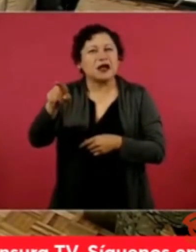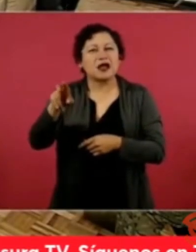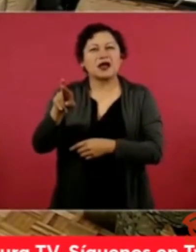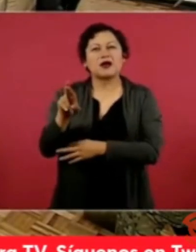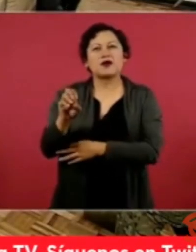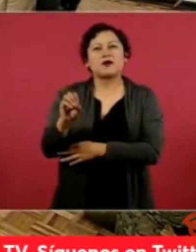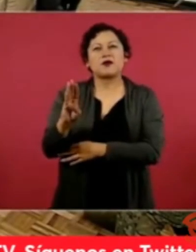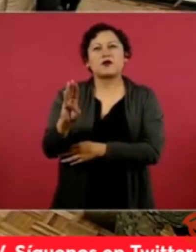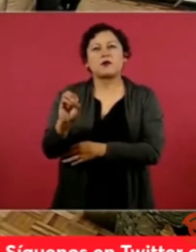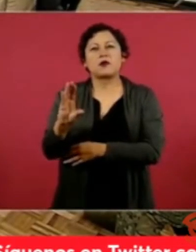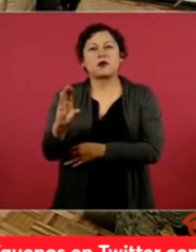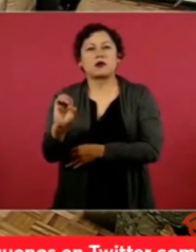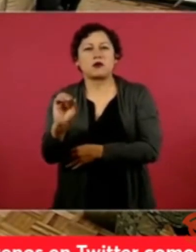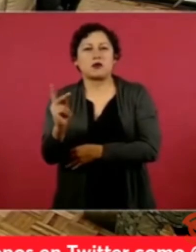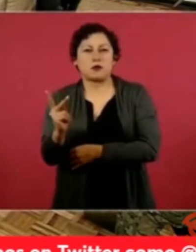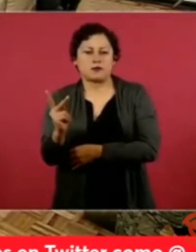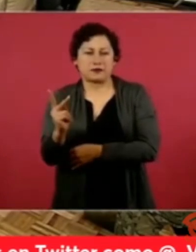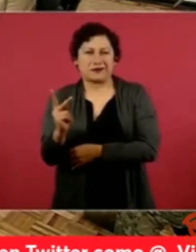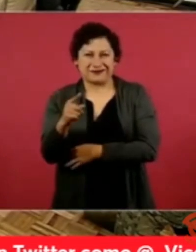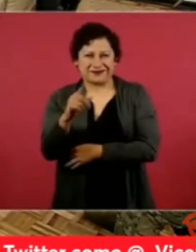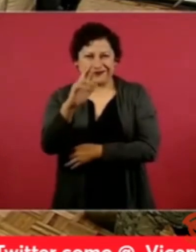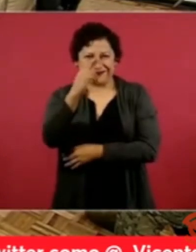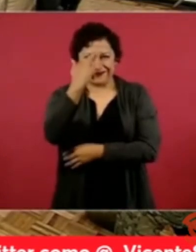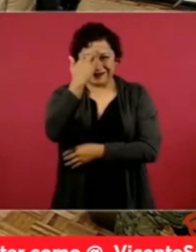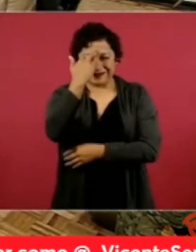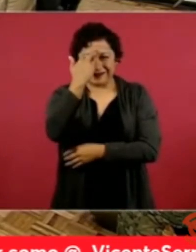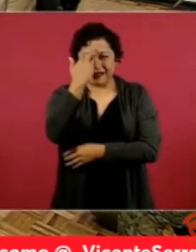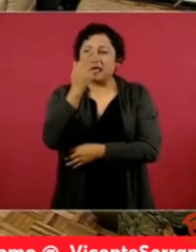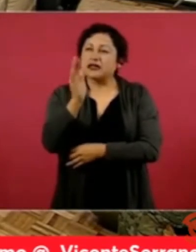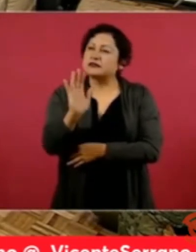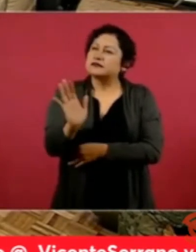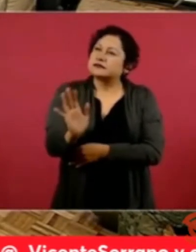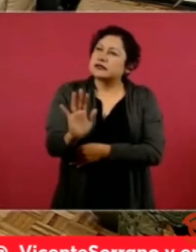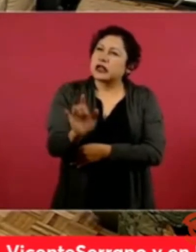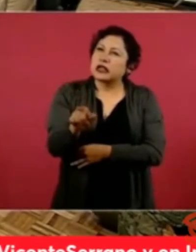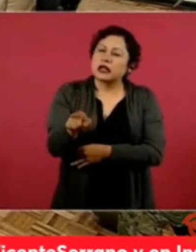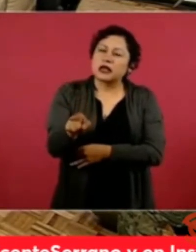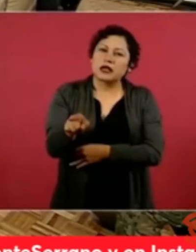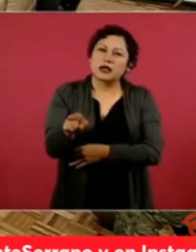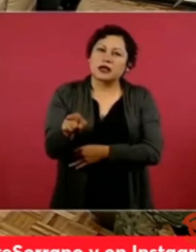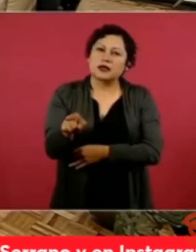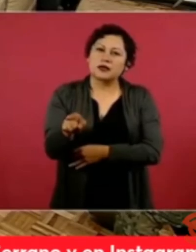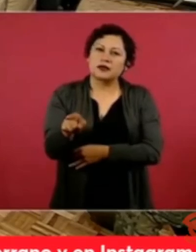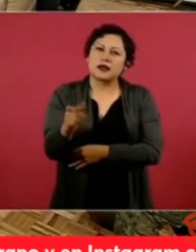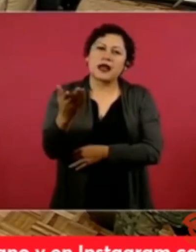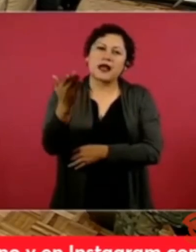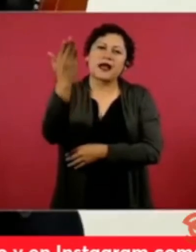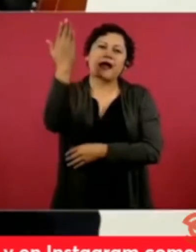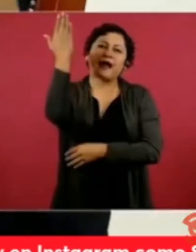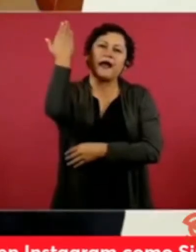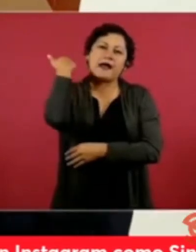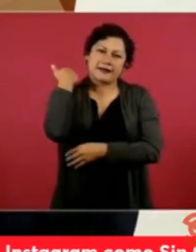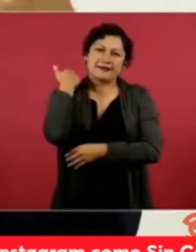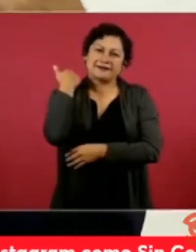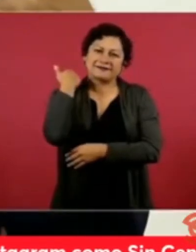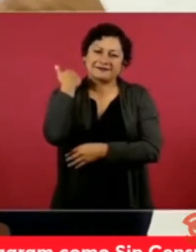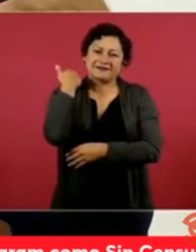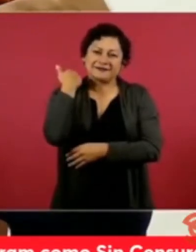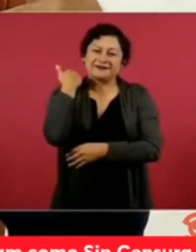Había un… No, no, de los muñecos, todos estos forrados.